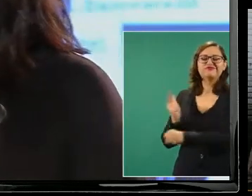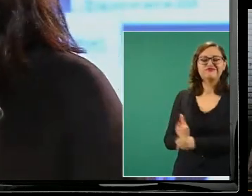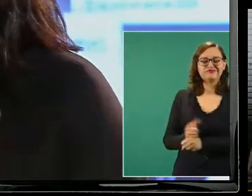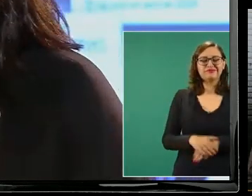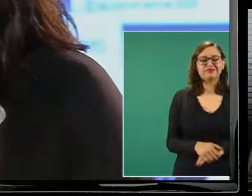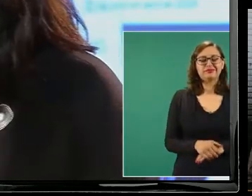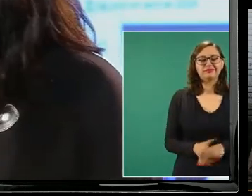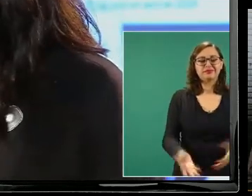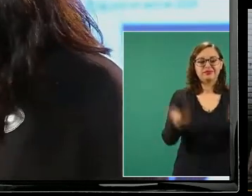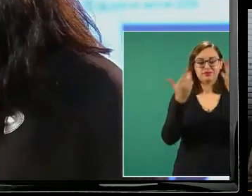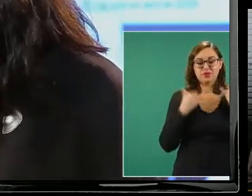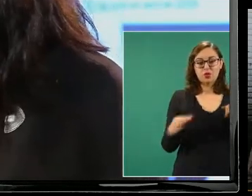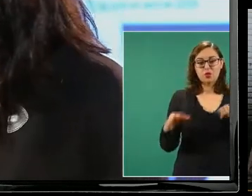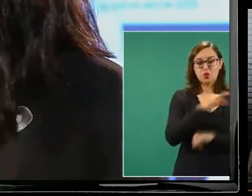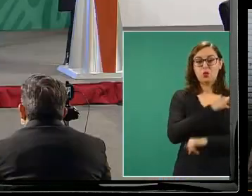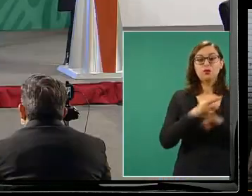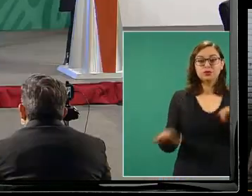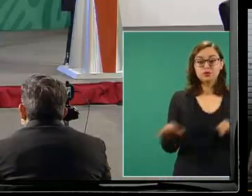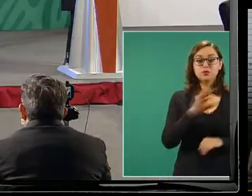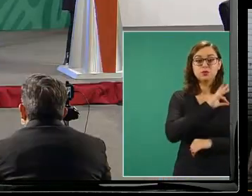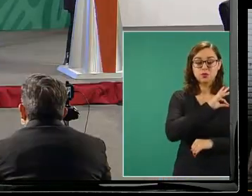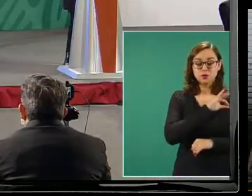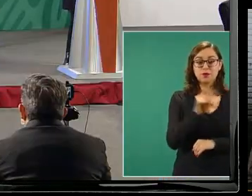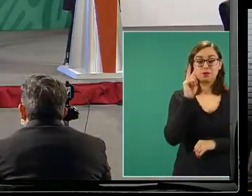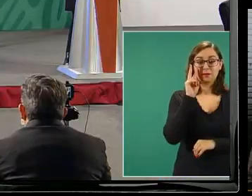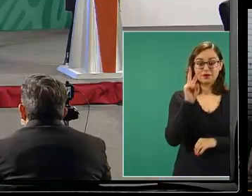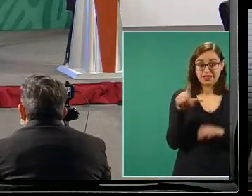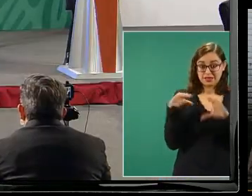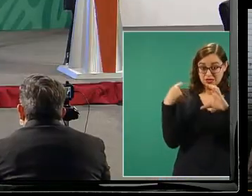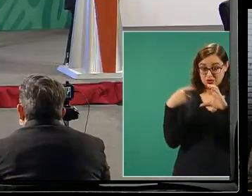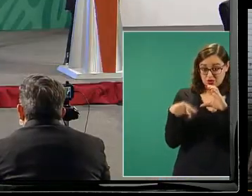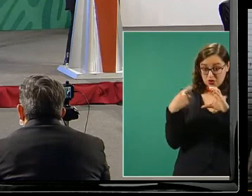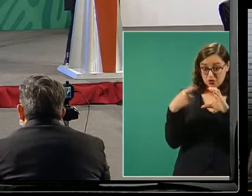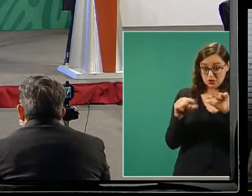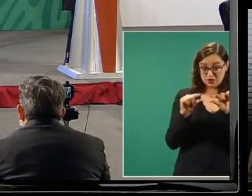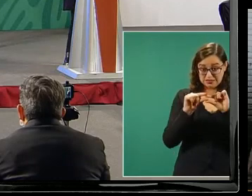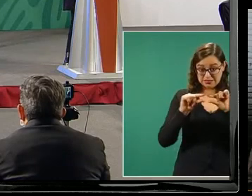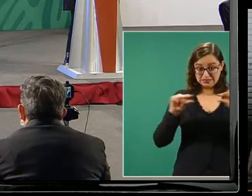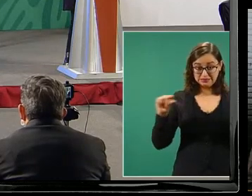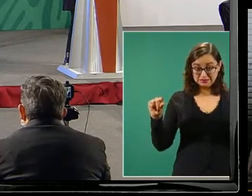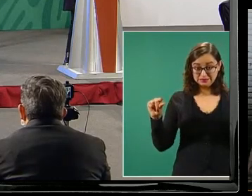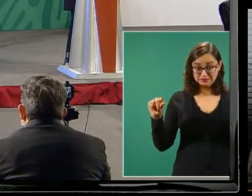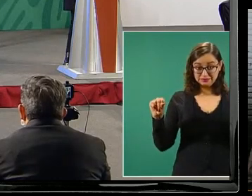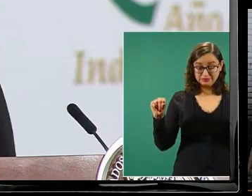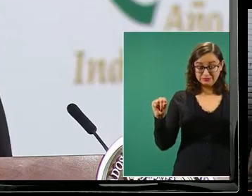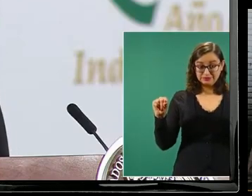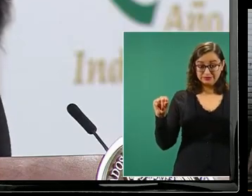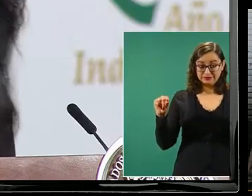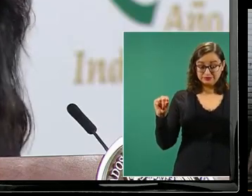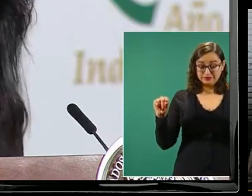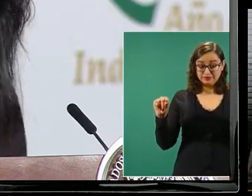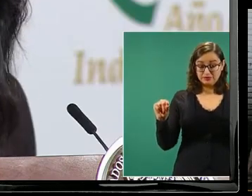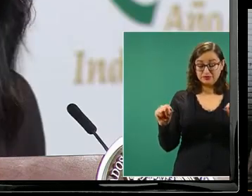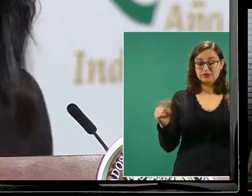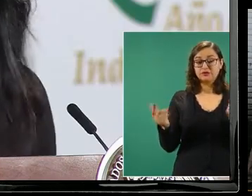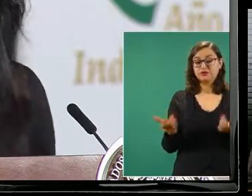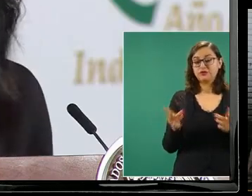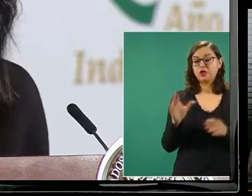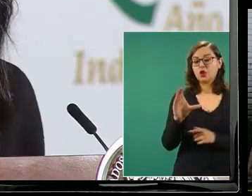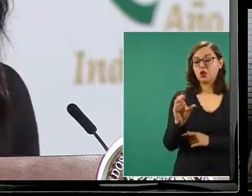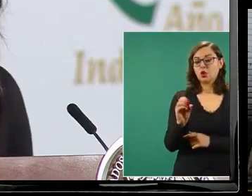mostrar que de manera poco común el correo que se muestra en la biografía de esta es decir también contacto arroba